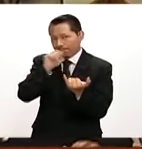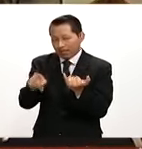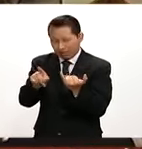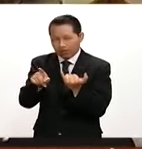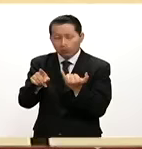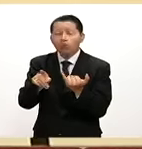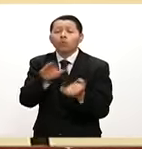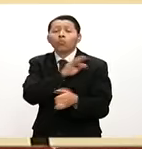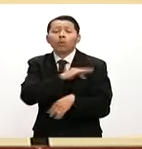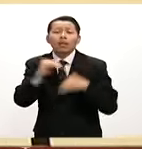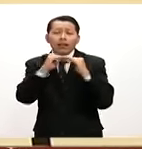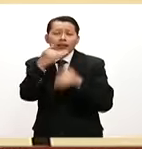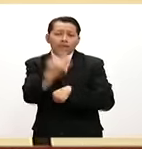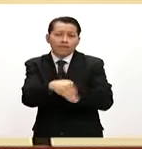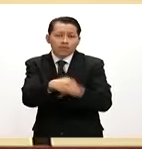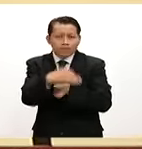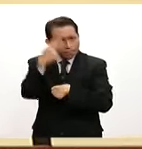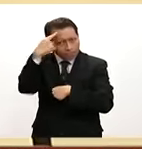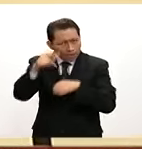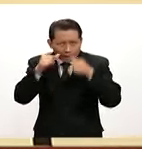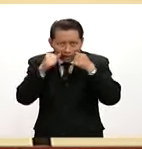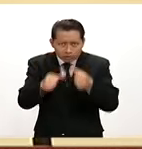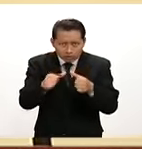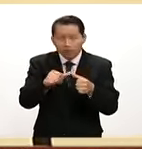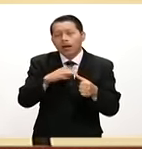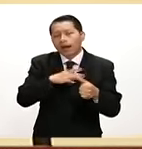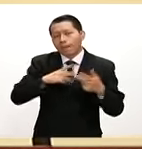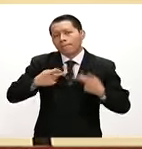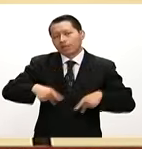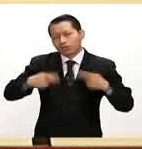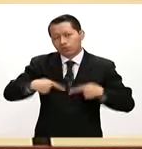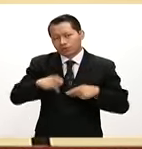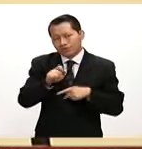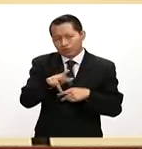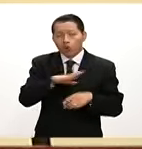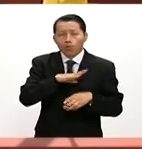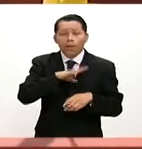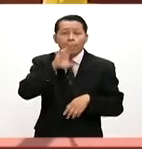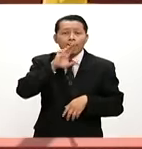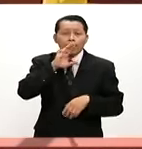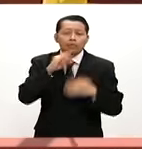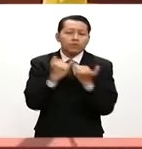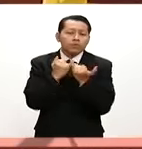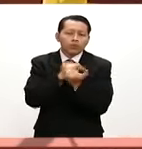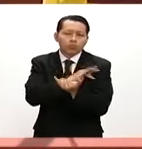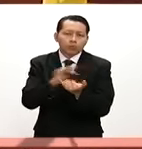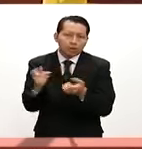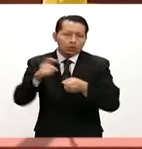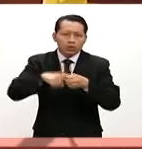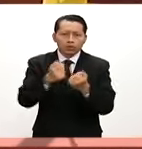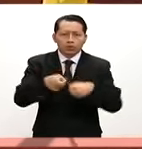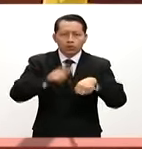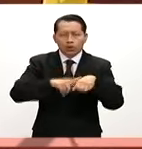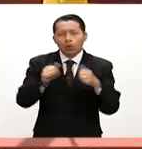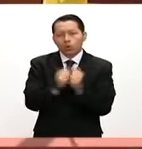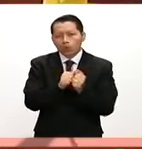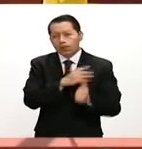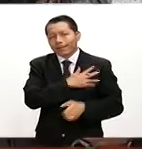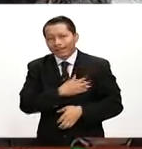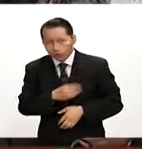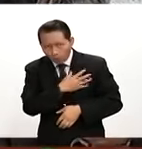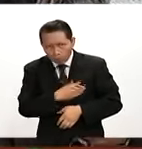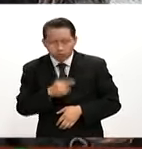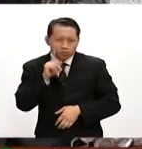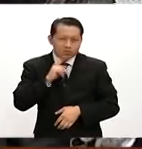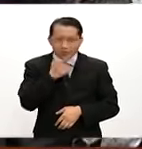en marcha un albergue para la atención de 27 personas, 8 de ellas madres en condiciones de integración social con hijas o hijos